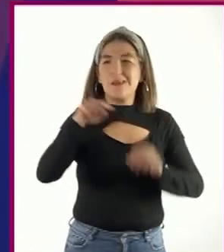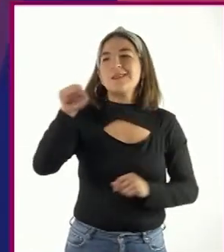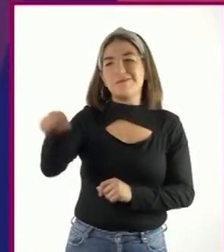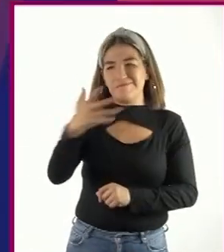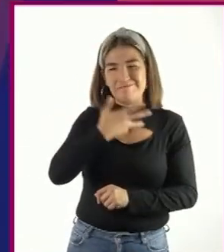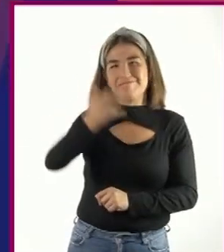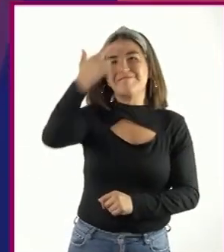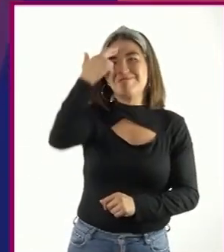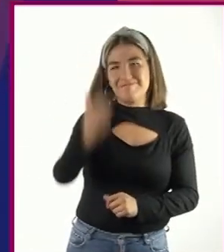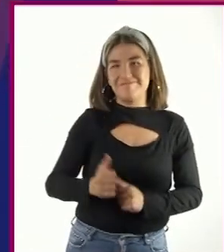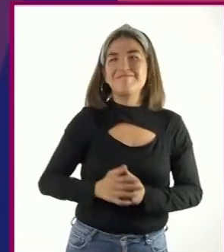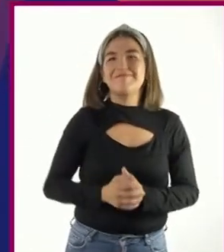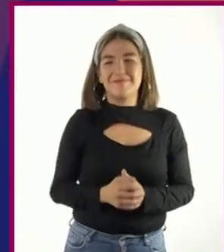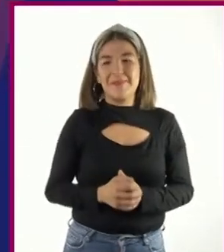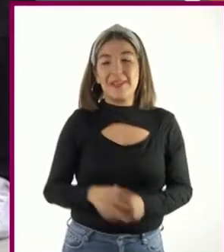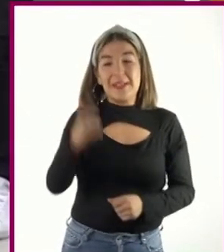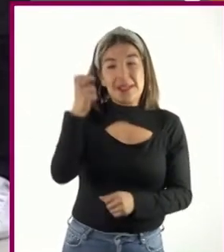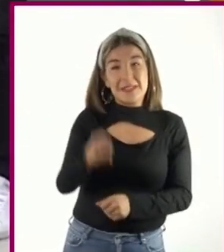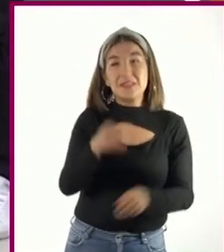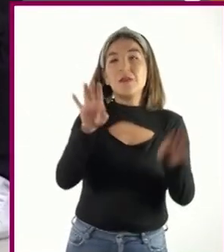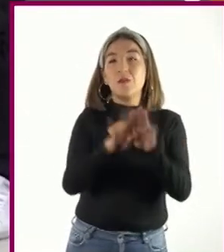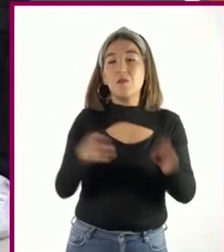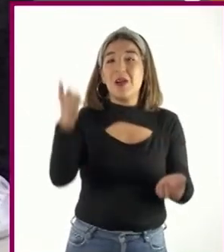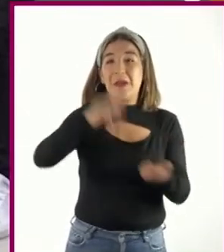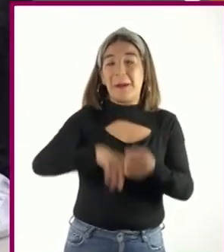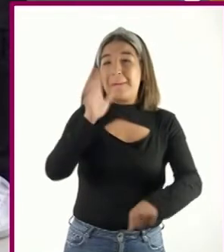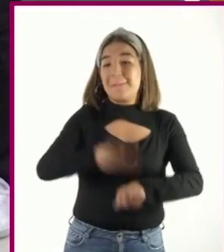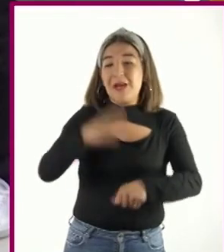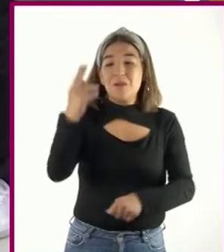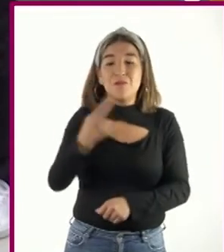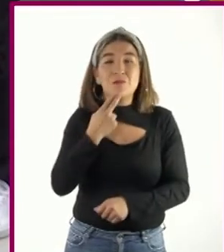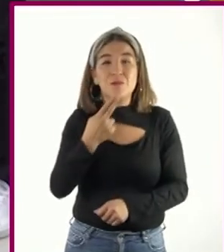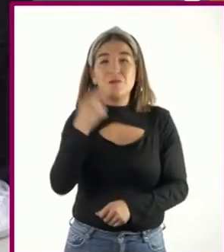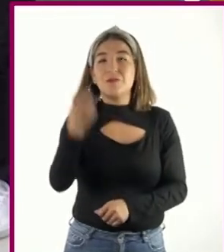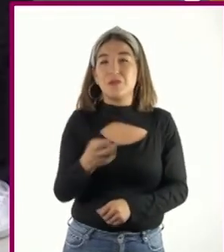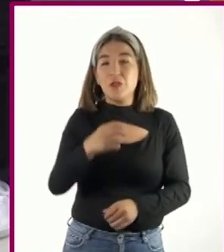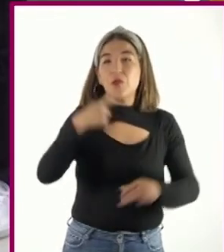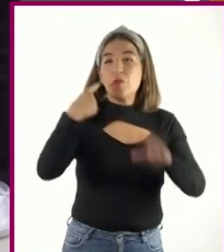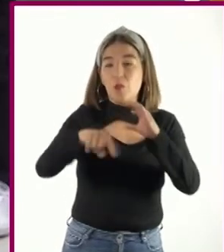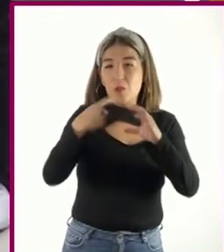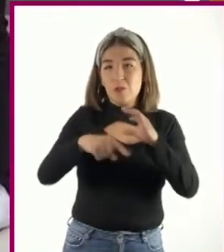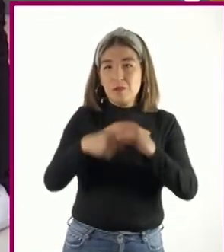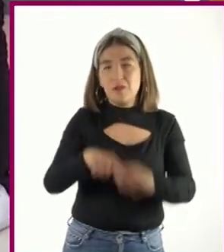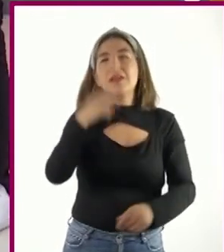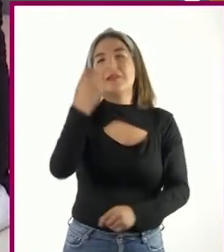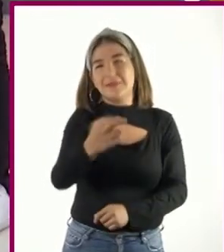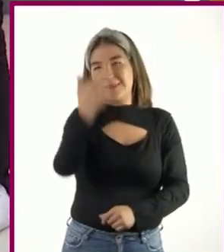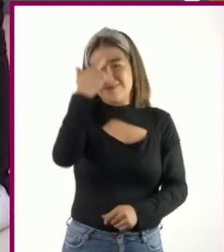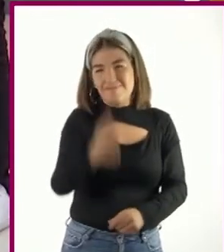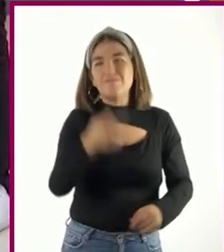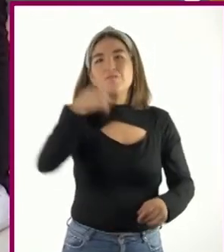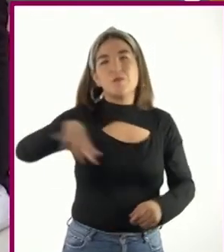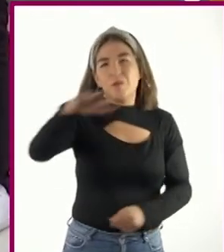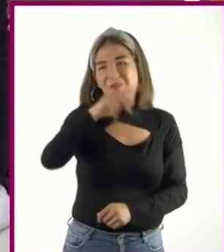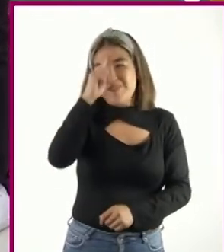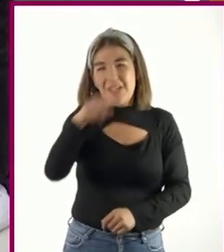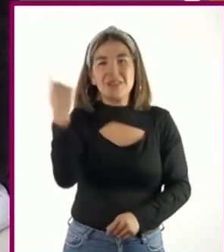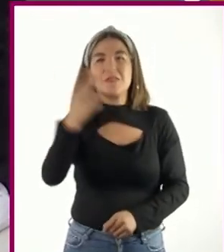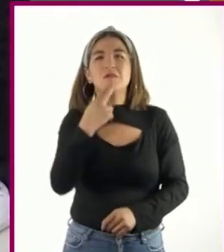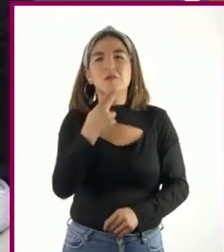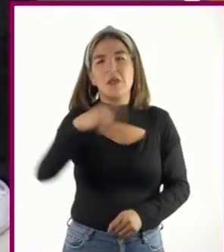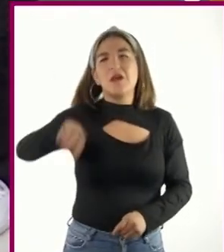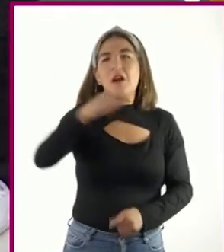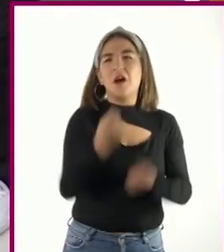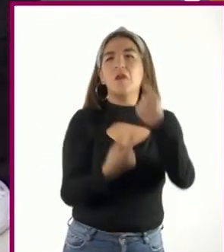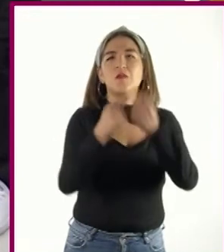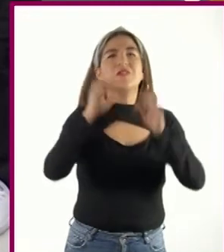razón, Elena. Debido a la gran demanda de uso de los correos electrónicos y a fin de facilitar su uso, algunos correos